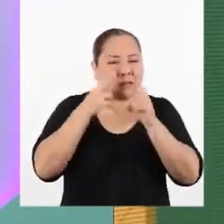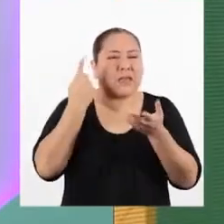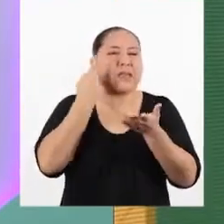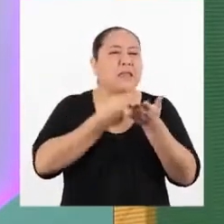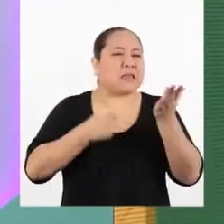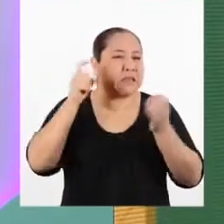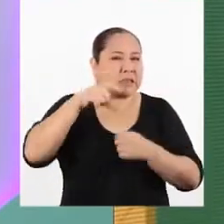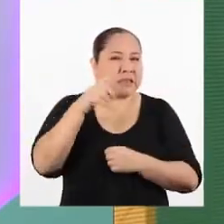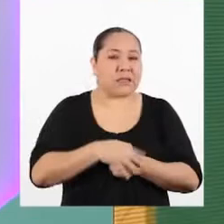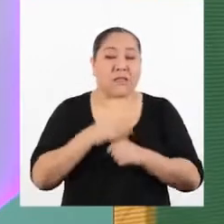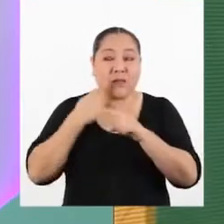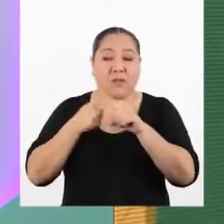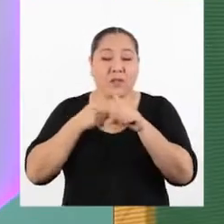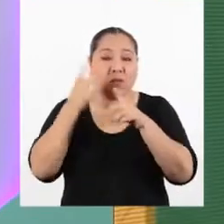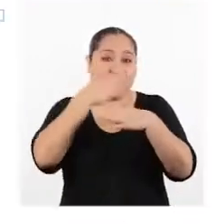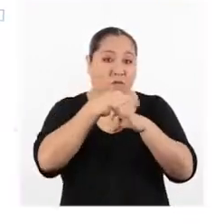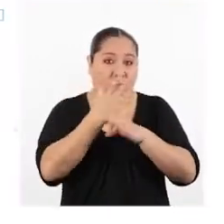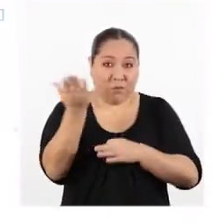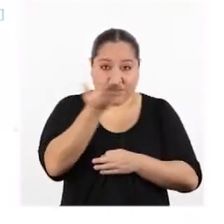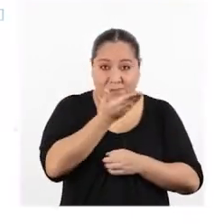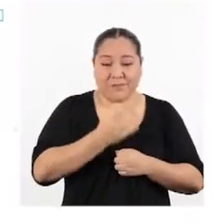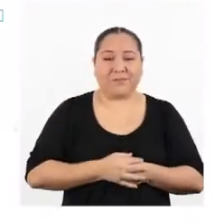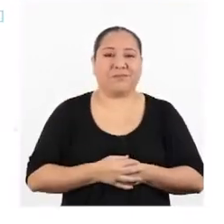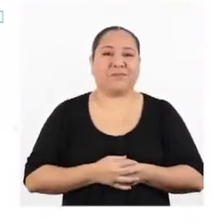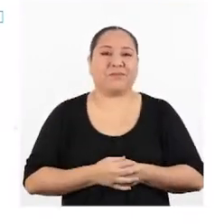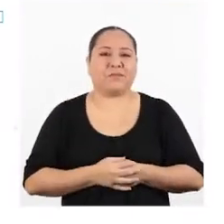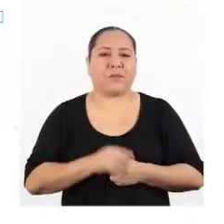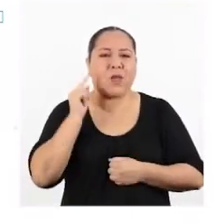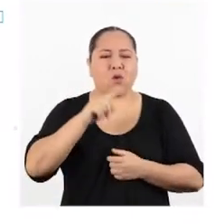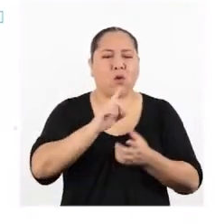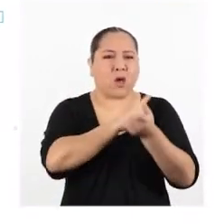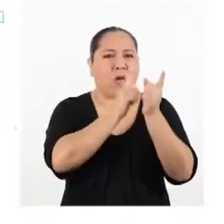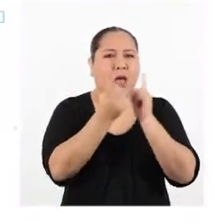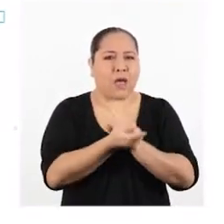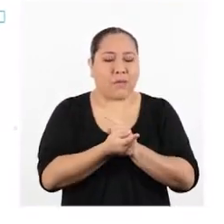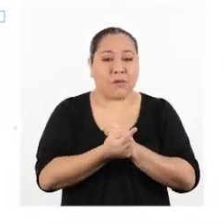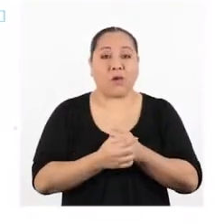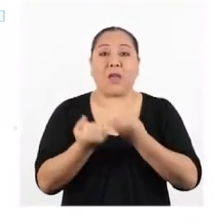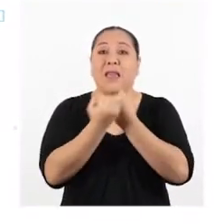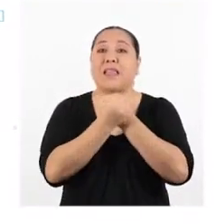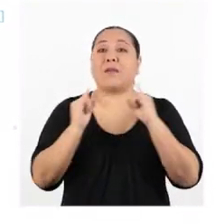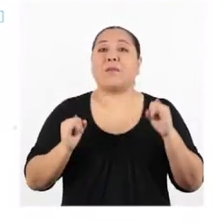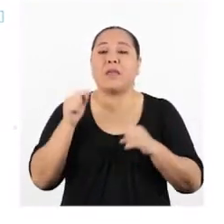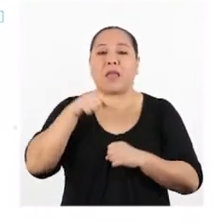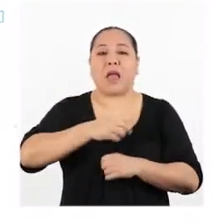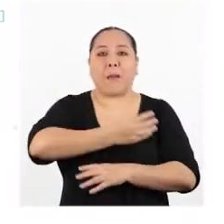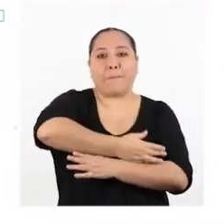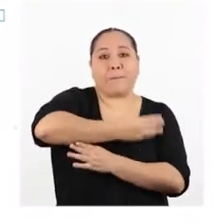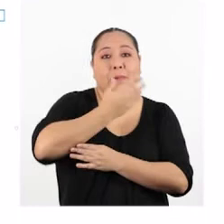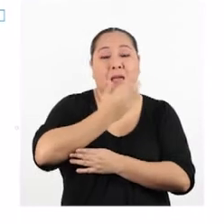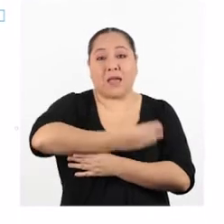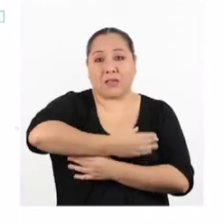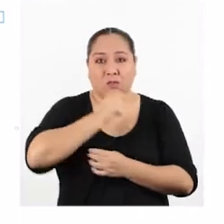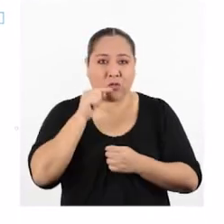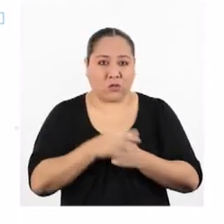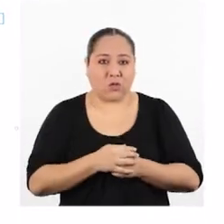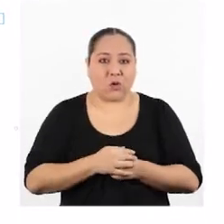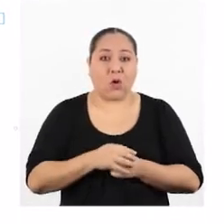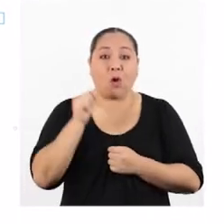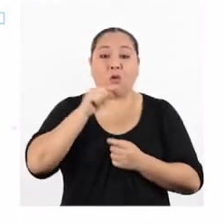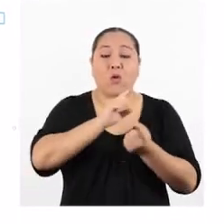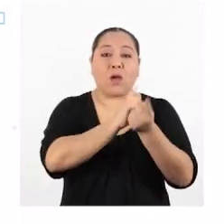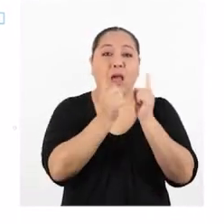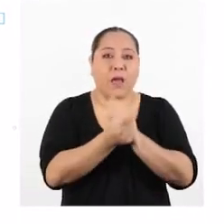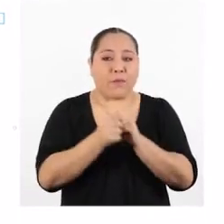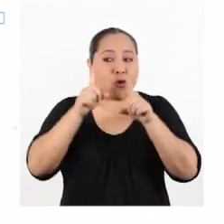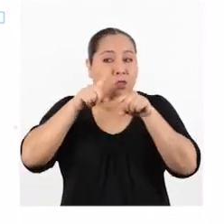que son de distintos tipos. Veamos. Hay una variable independiente que es el brazo de resistencia. Hay una variable